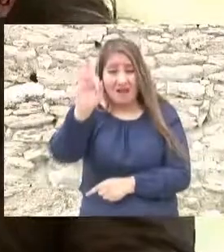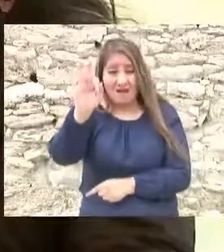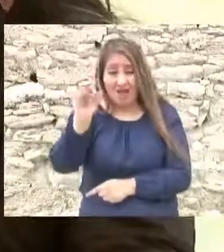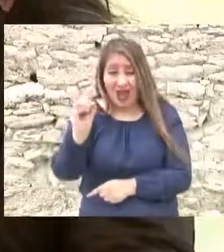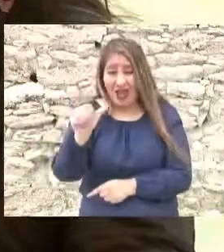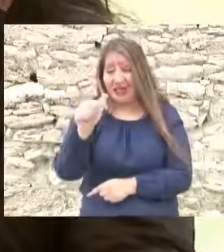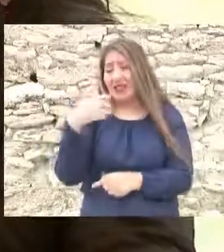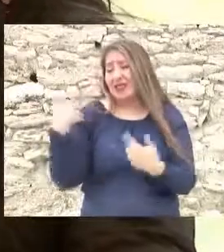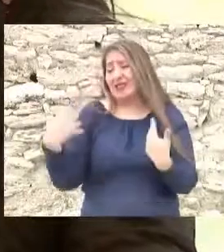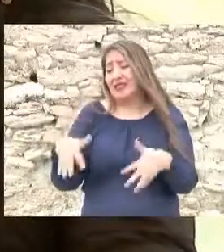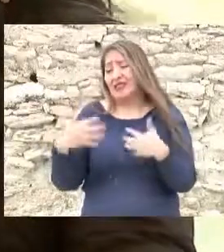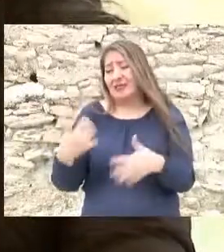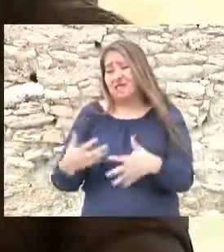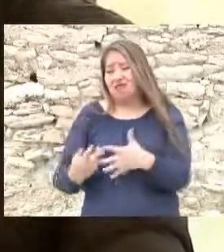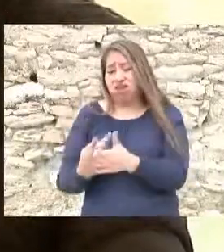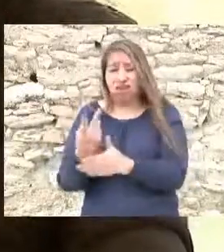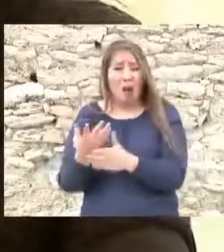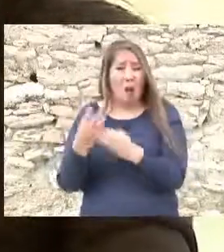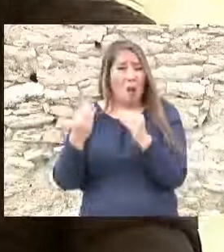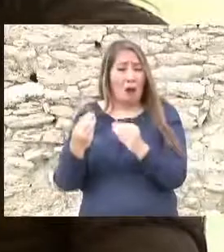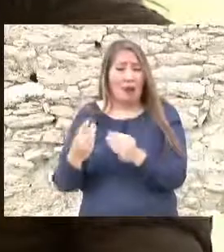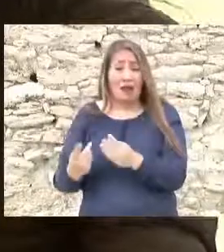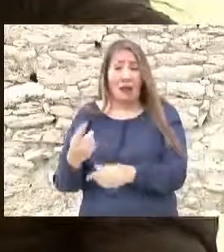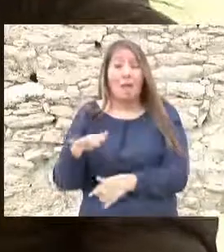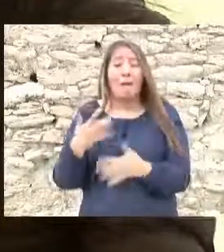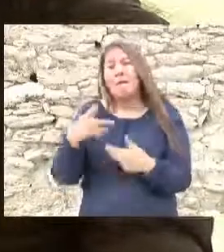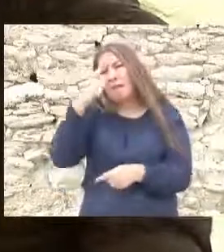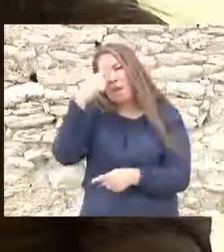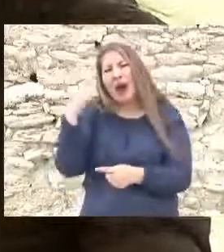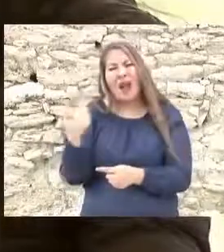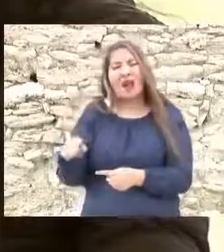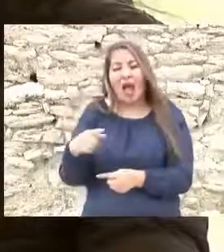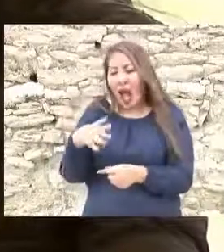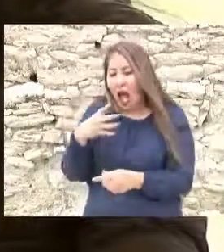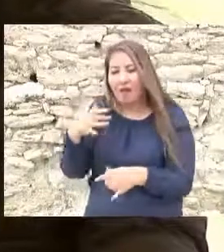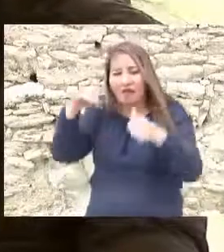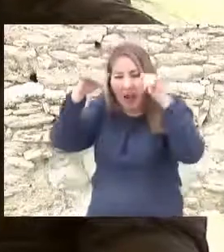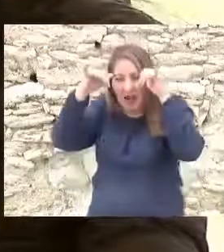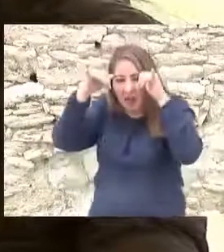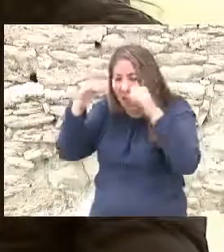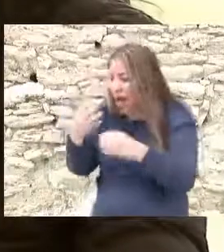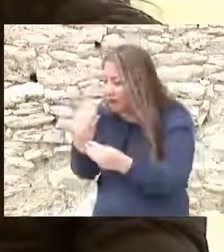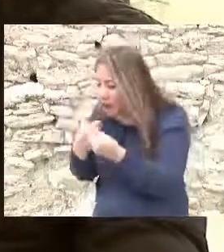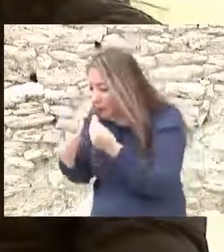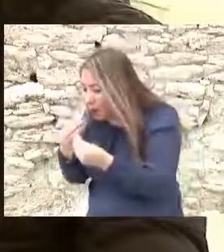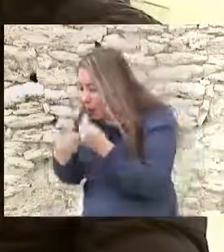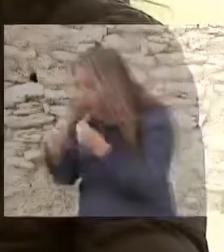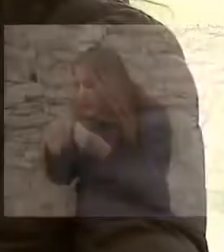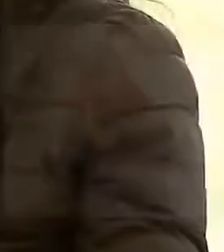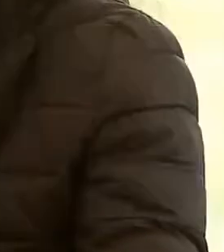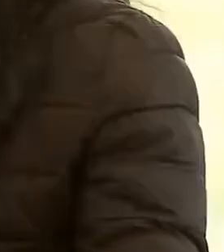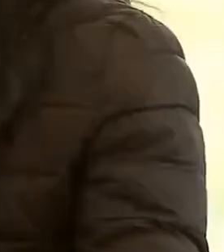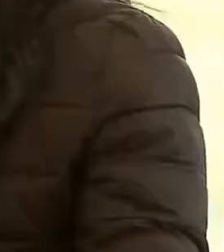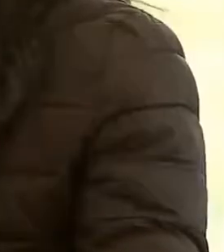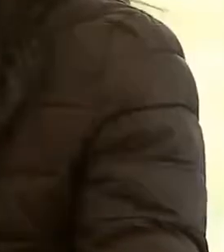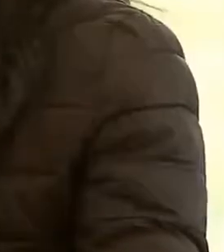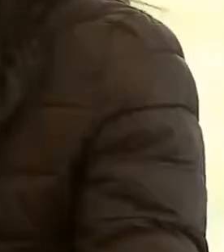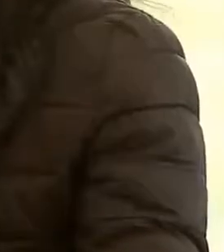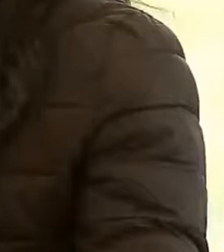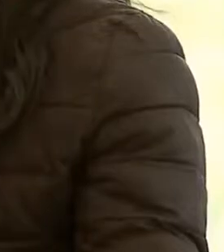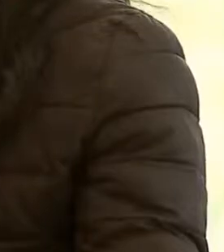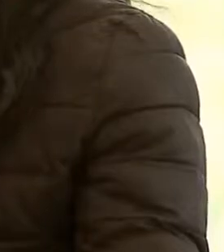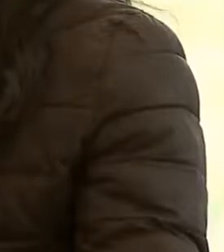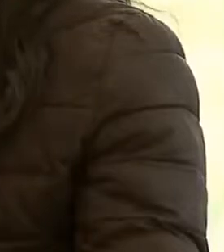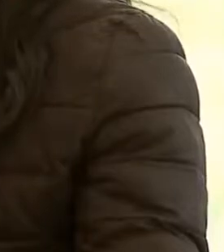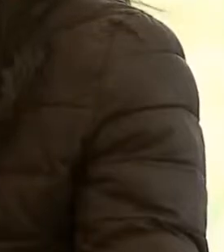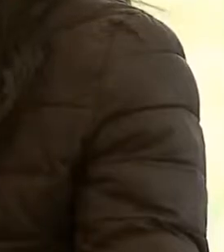los alimentos que se ocupan para el ganado. Desde hace más de 17 años la avaricia de las industrias se ha